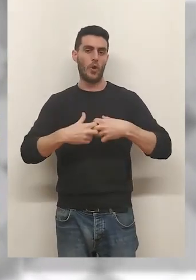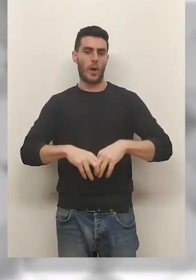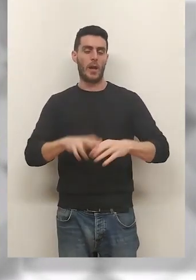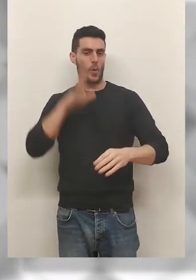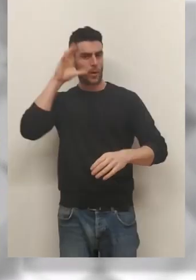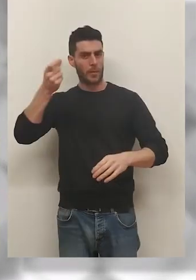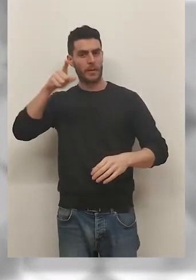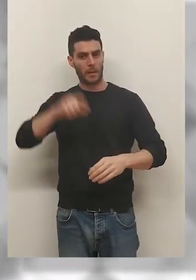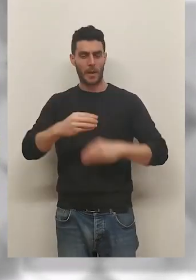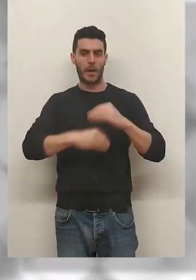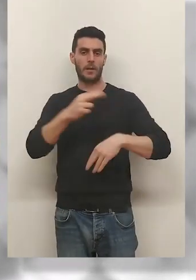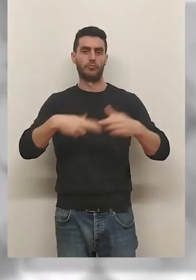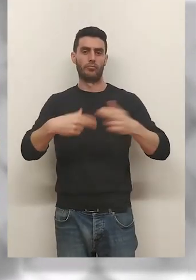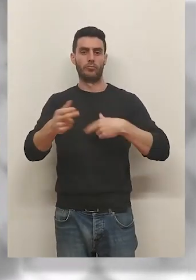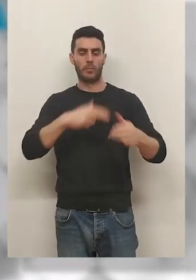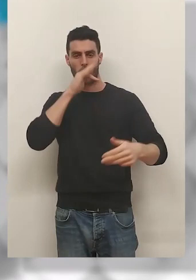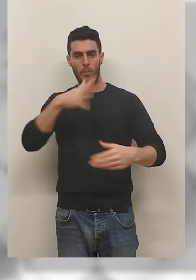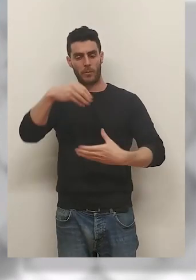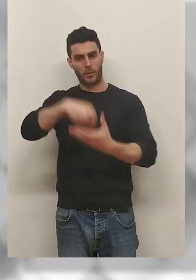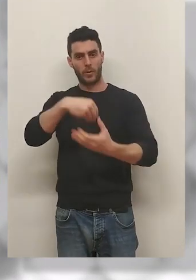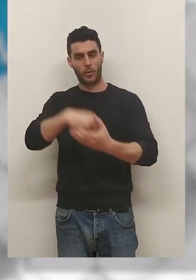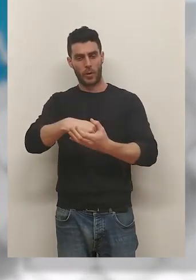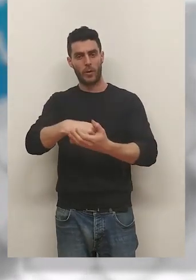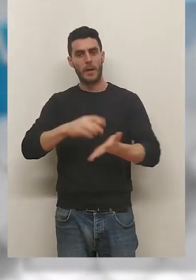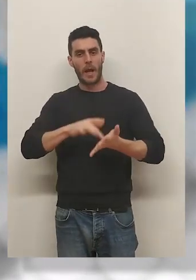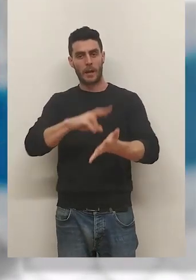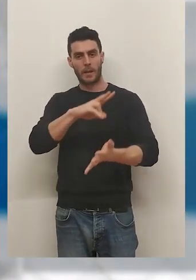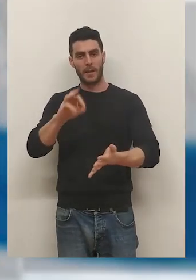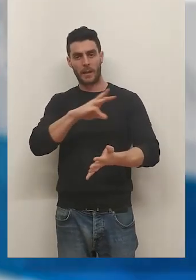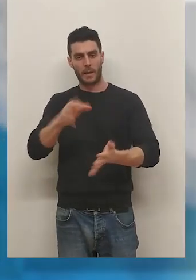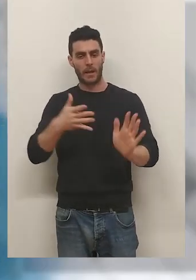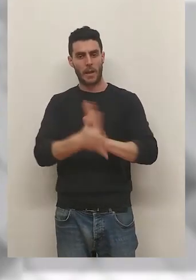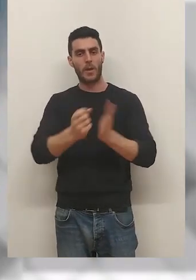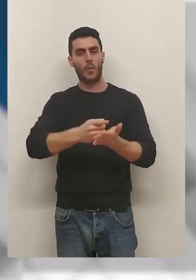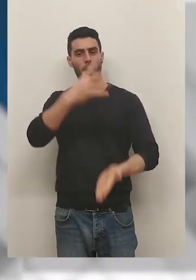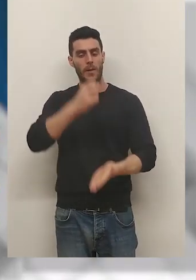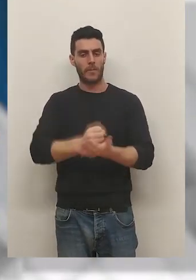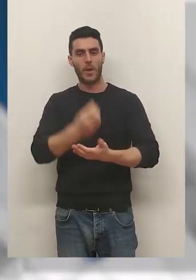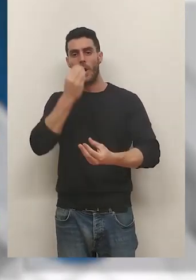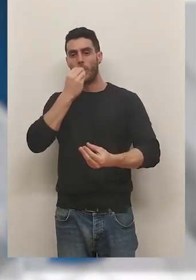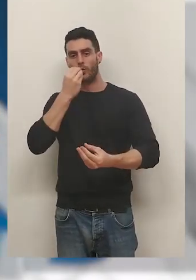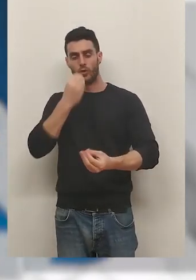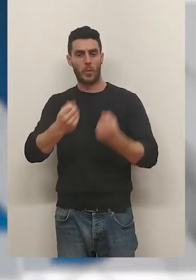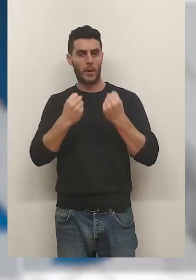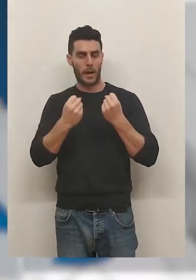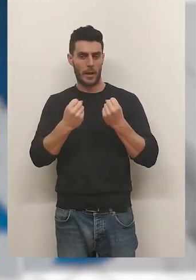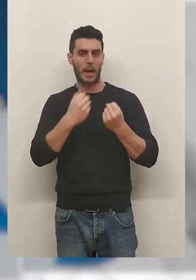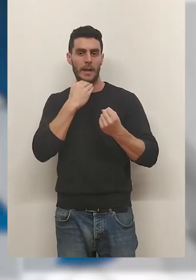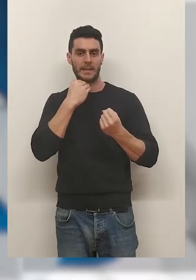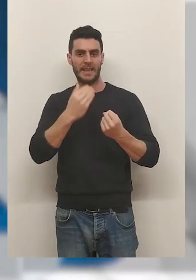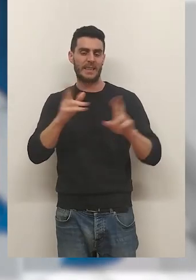Civil y que se edificará con los compromisos incluidos en la Agenda 2030, es decir, un edificio de consumo de energías